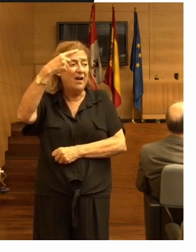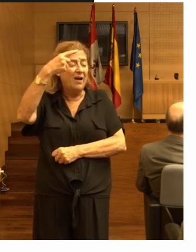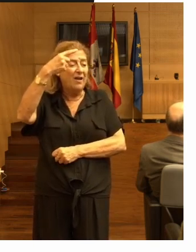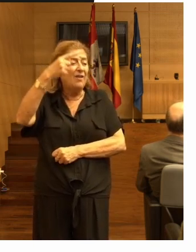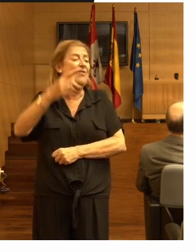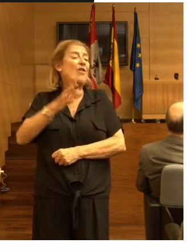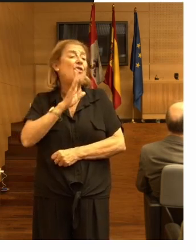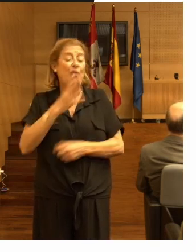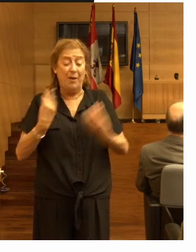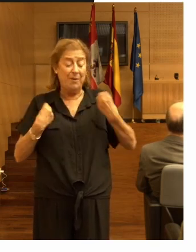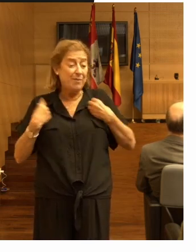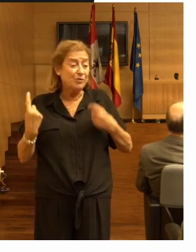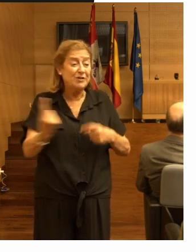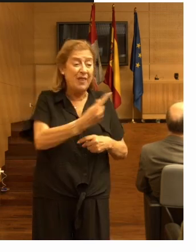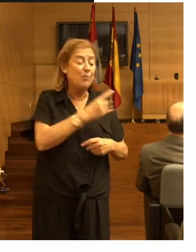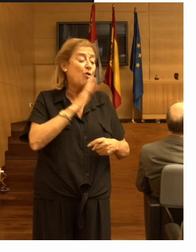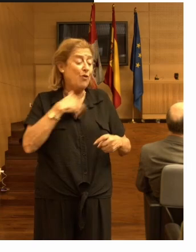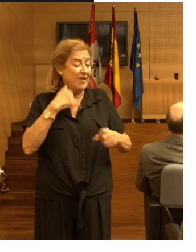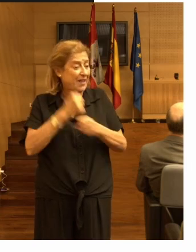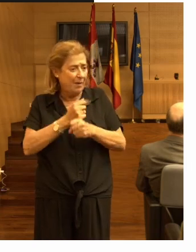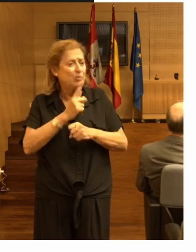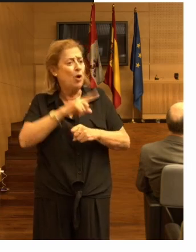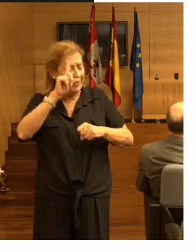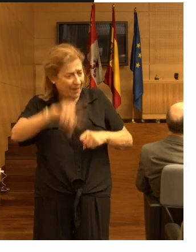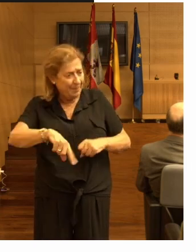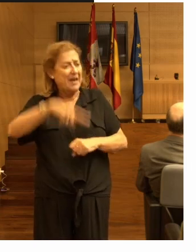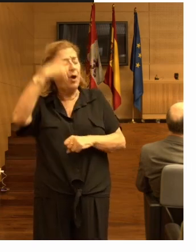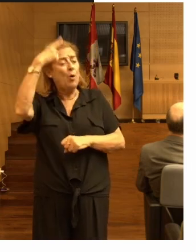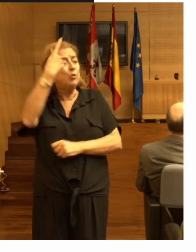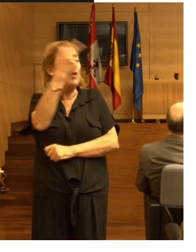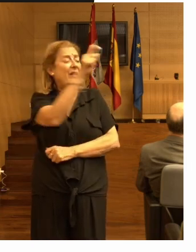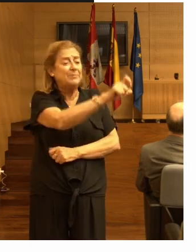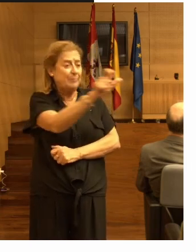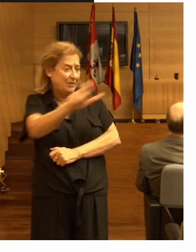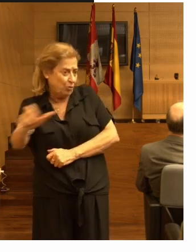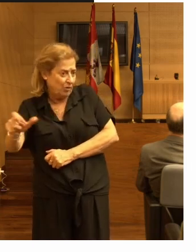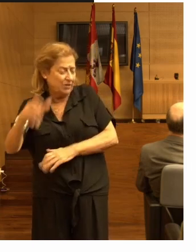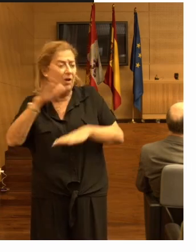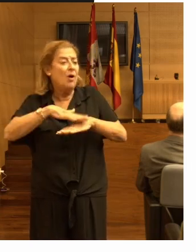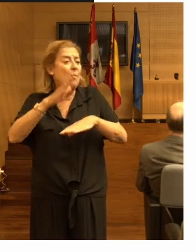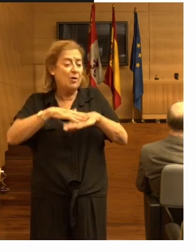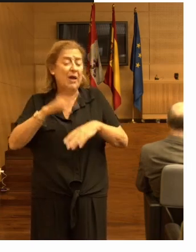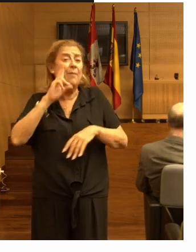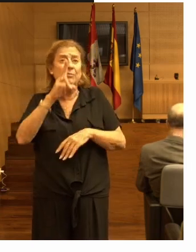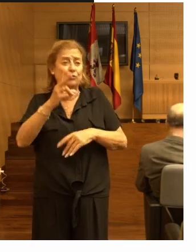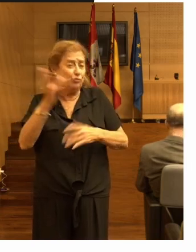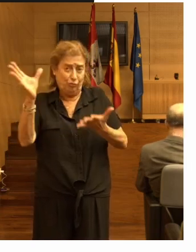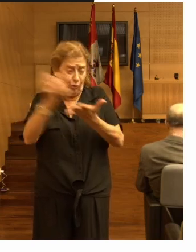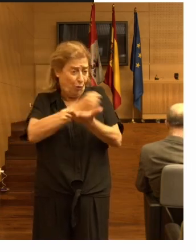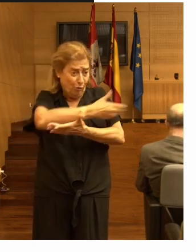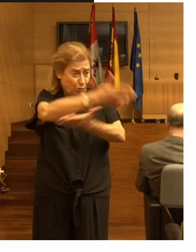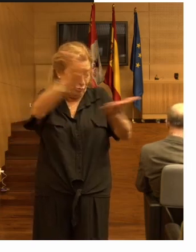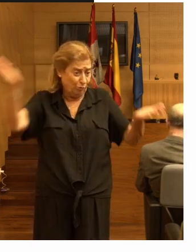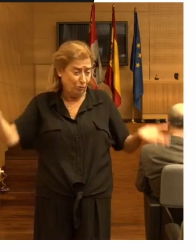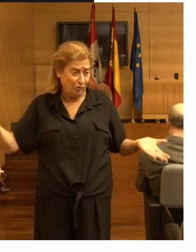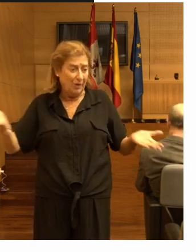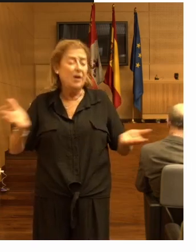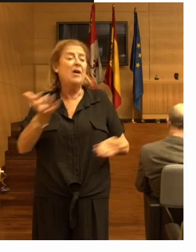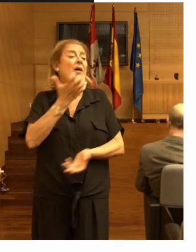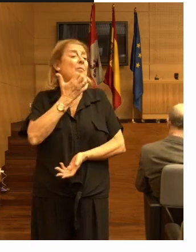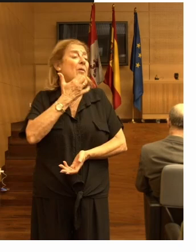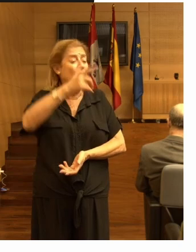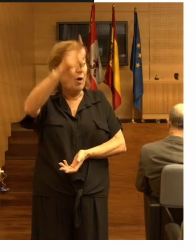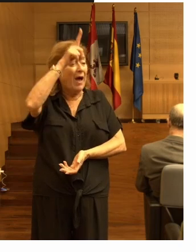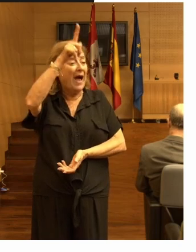donde vivimos y donde trabajamos sino también la cultura de las personas porque lo que vemos en todas partes por ejemplo en